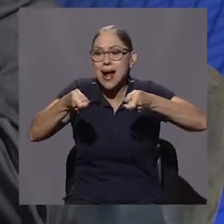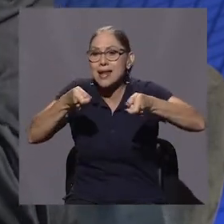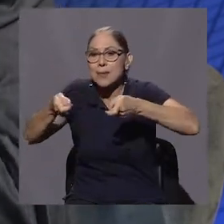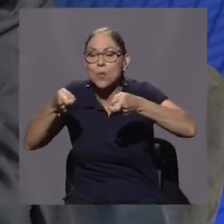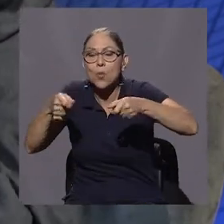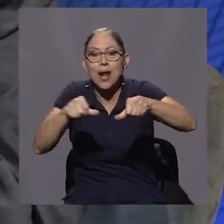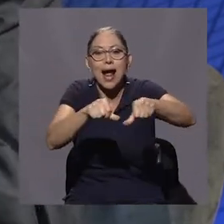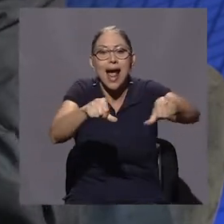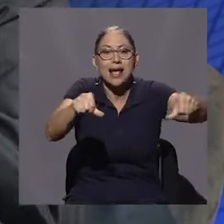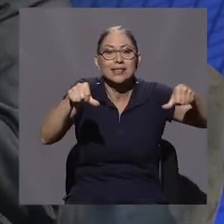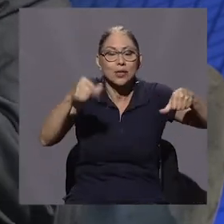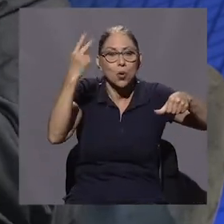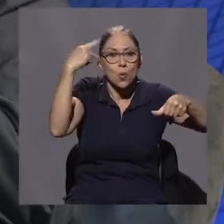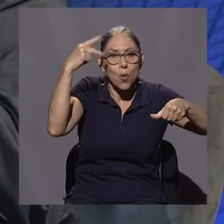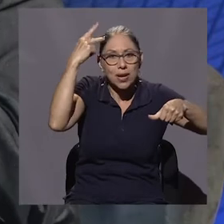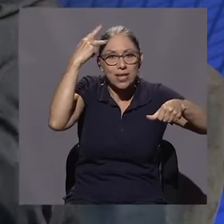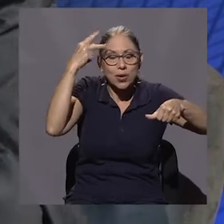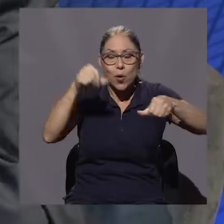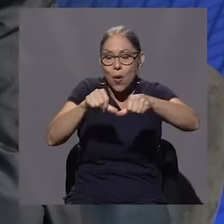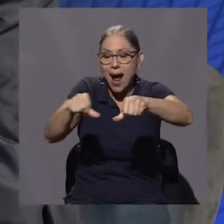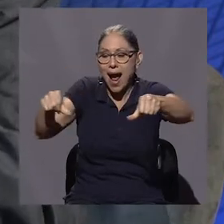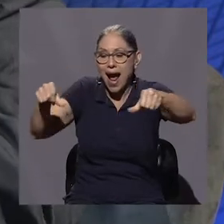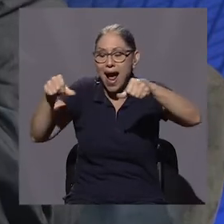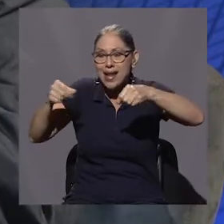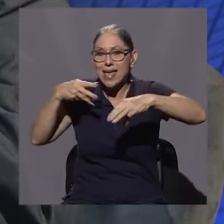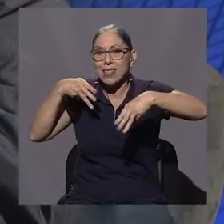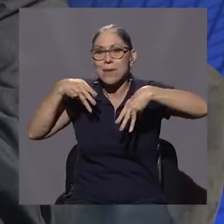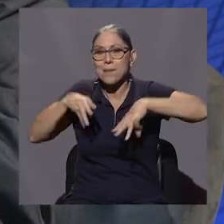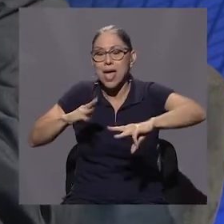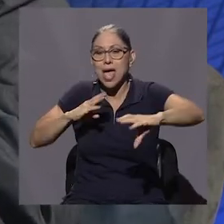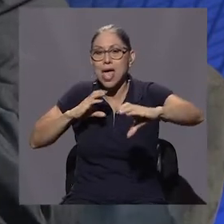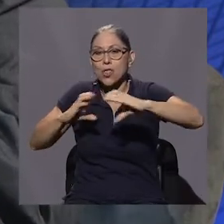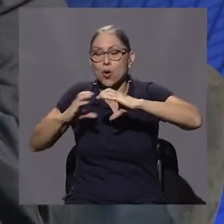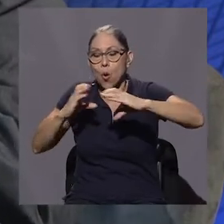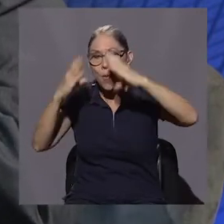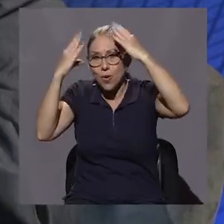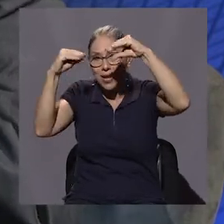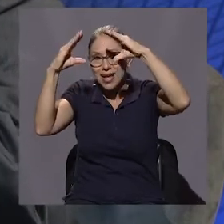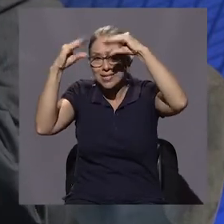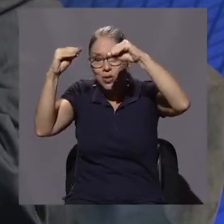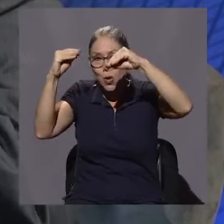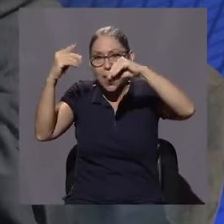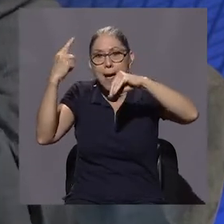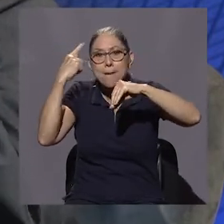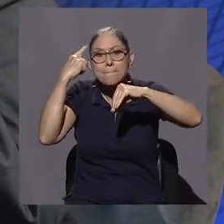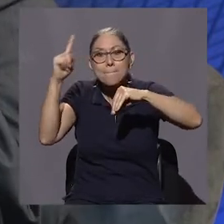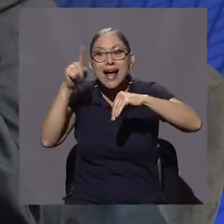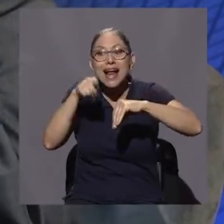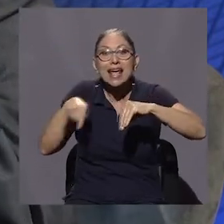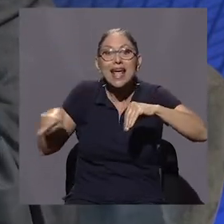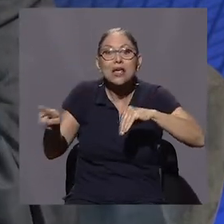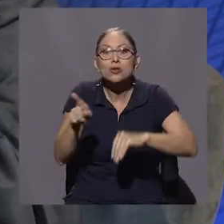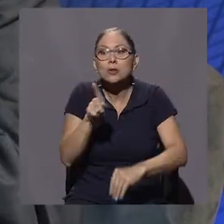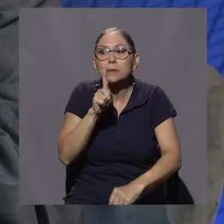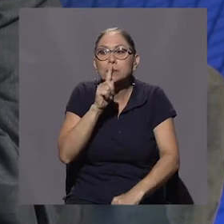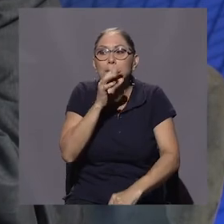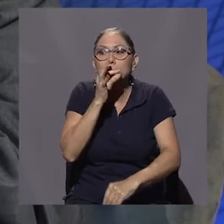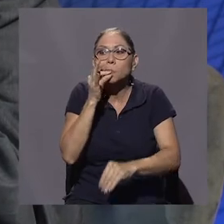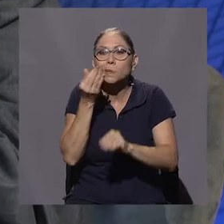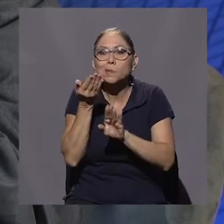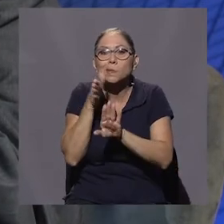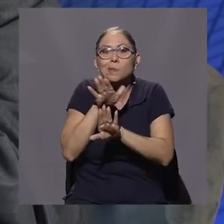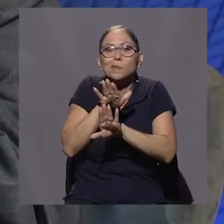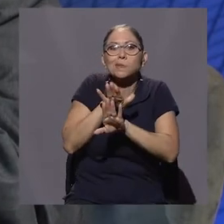a los sectores informáticos o de información de este país para poder esconder las barbaridades que hacen.